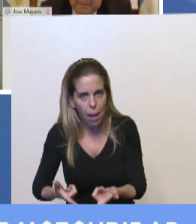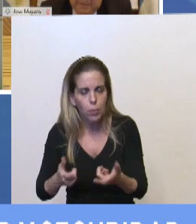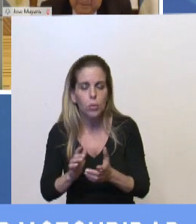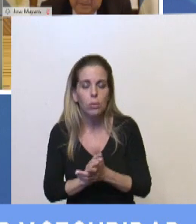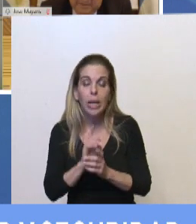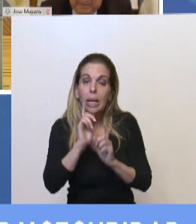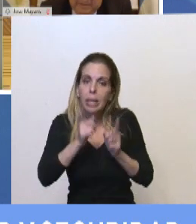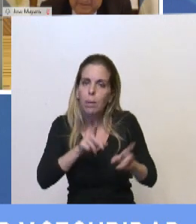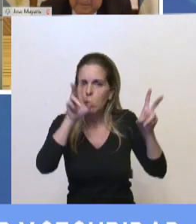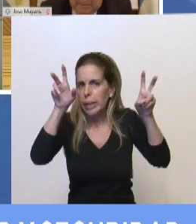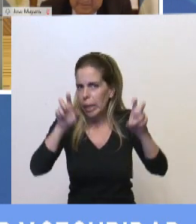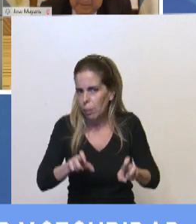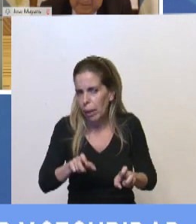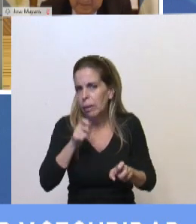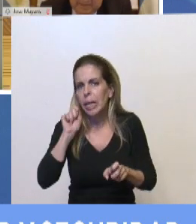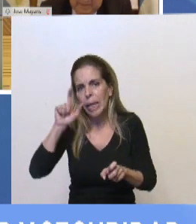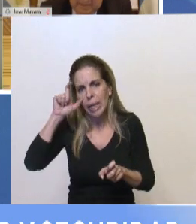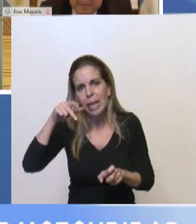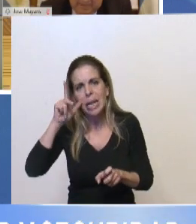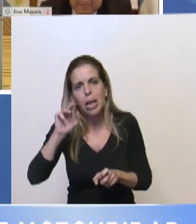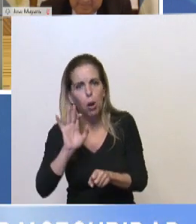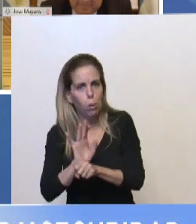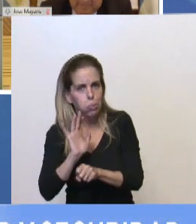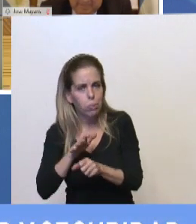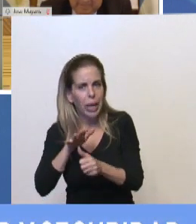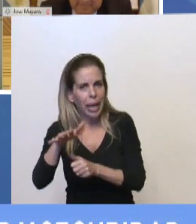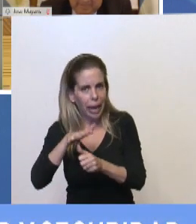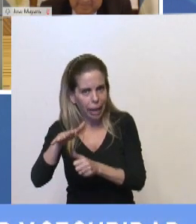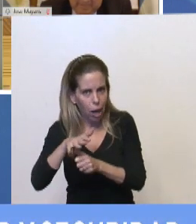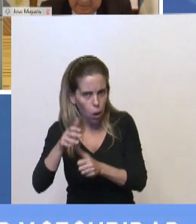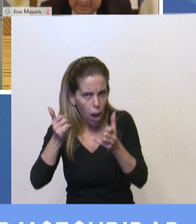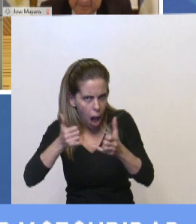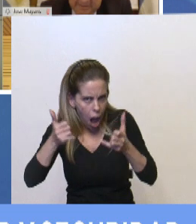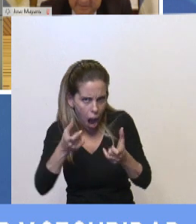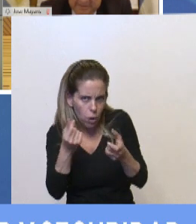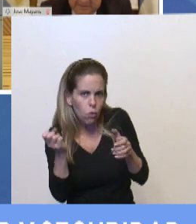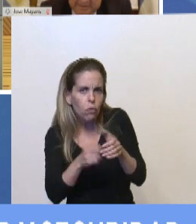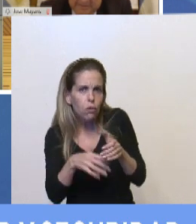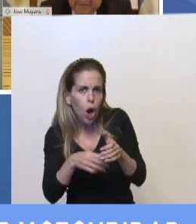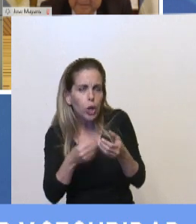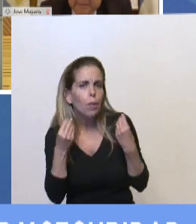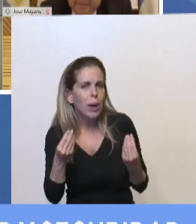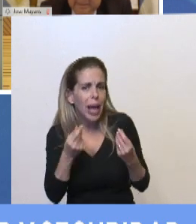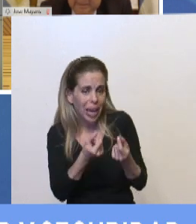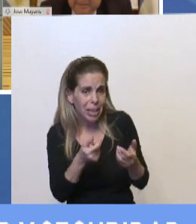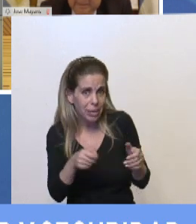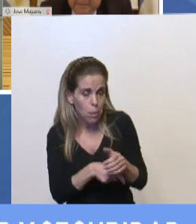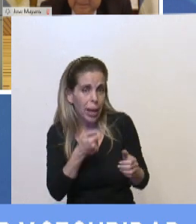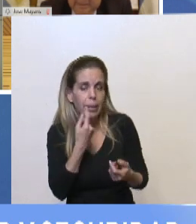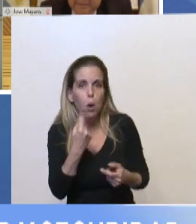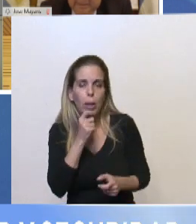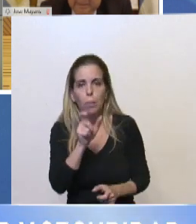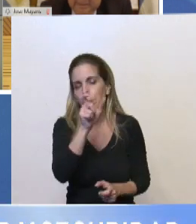hablando de temas de género, establecimos un fondo fiduciario para apoyo a los hijos de